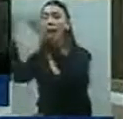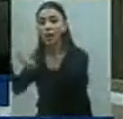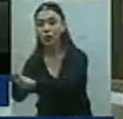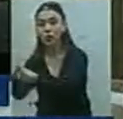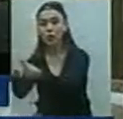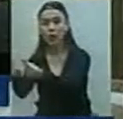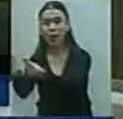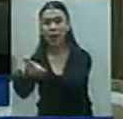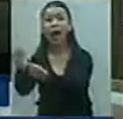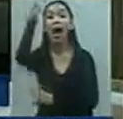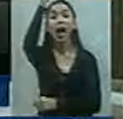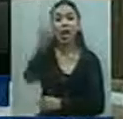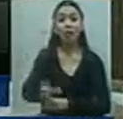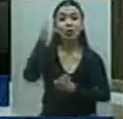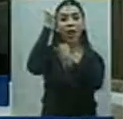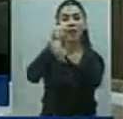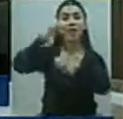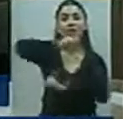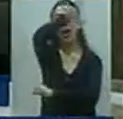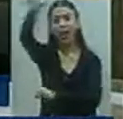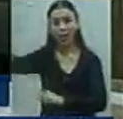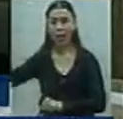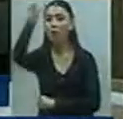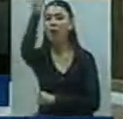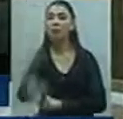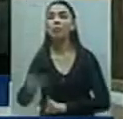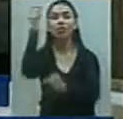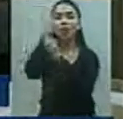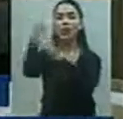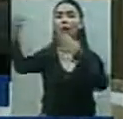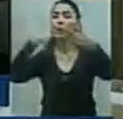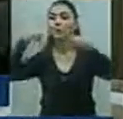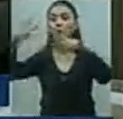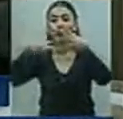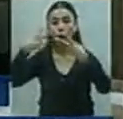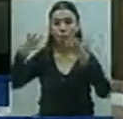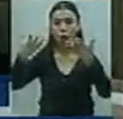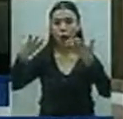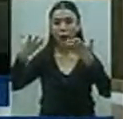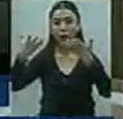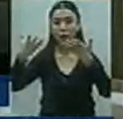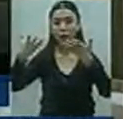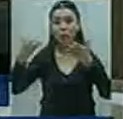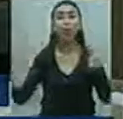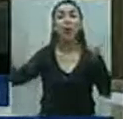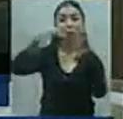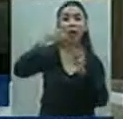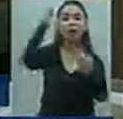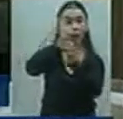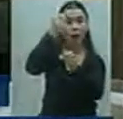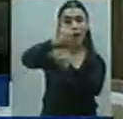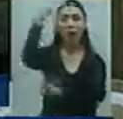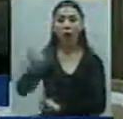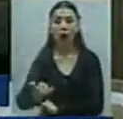volvamos a hacer una producción independiente, una producción fuerte, donde generemos fuentes de trabajo, fíjese que fue peor.